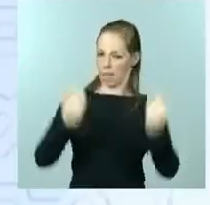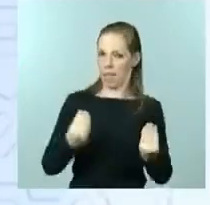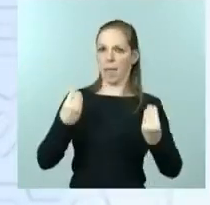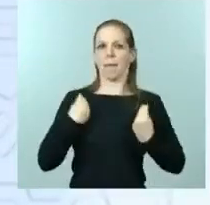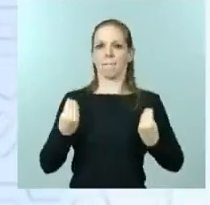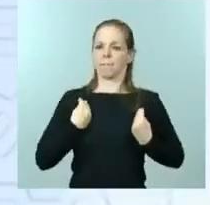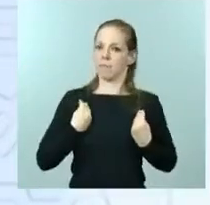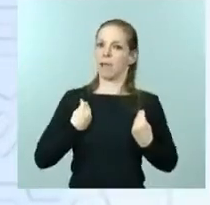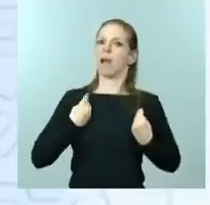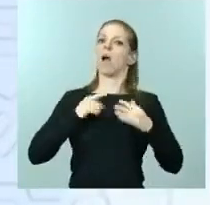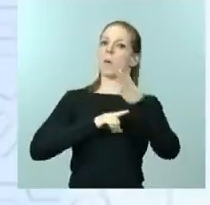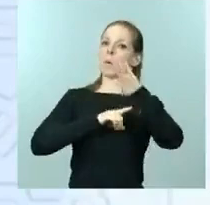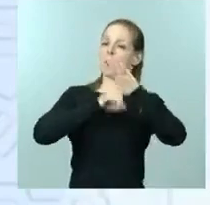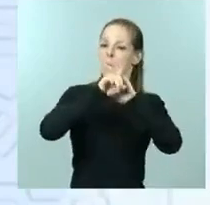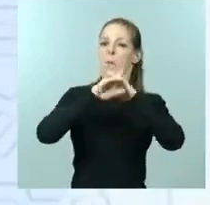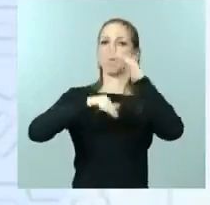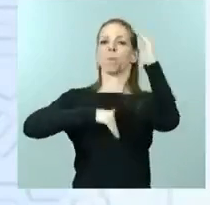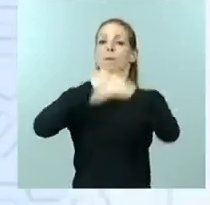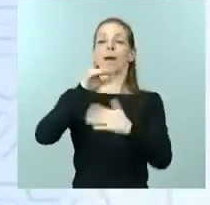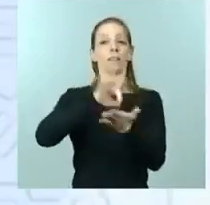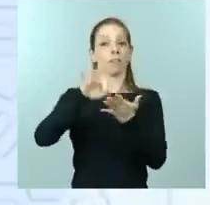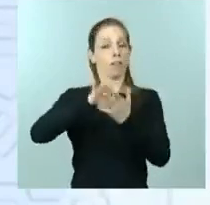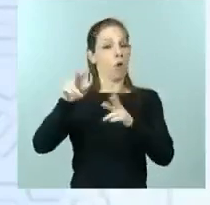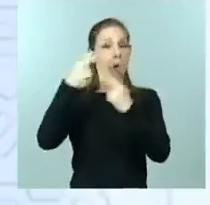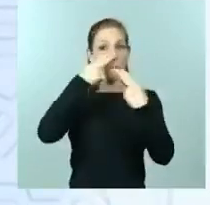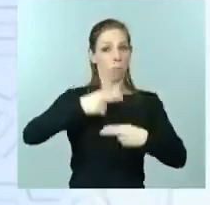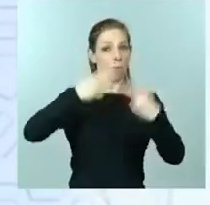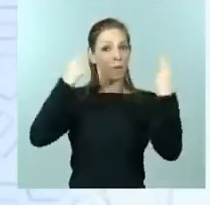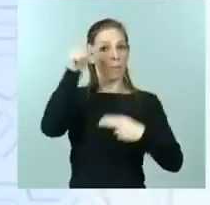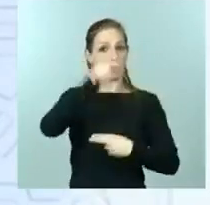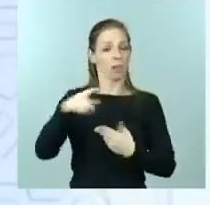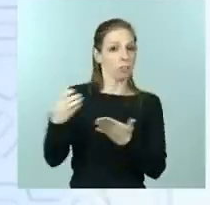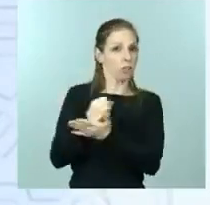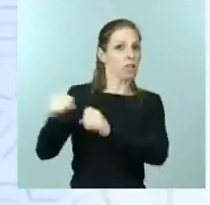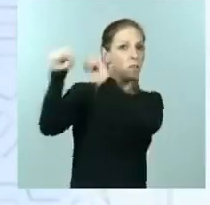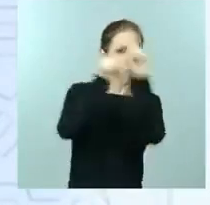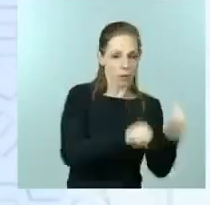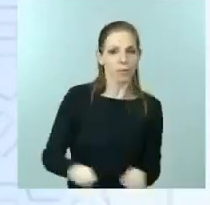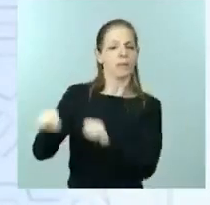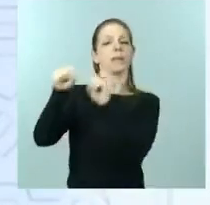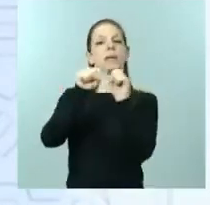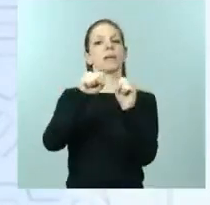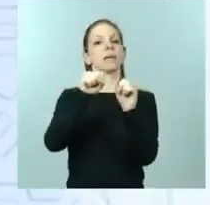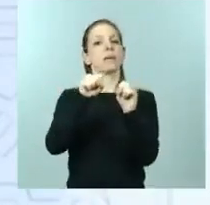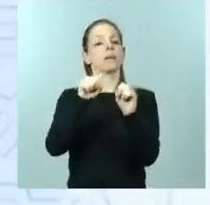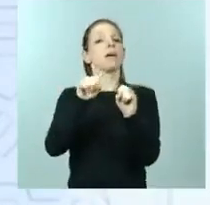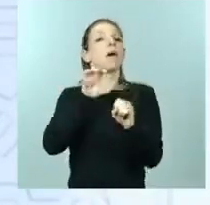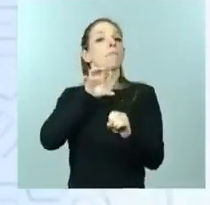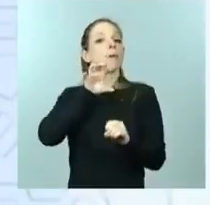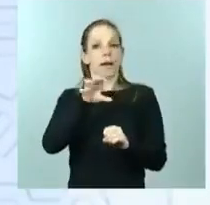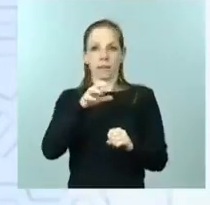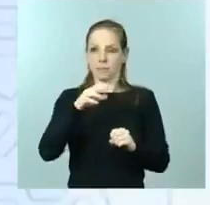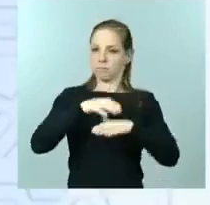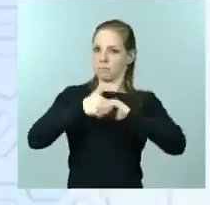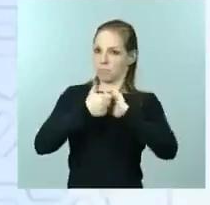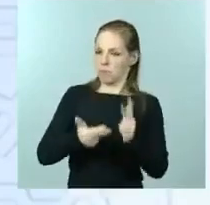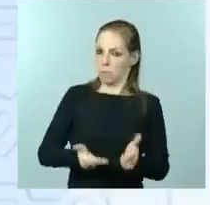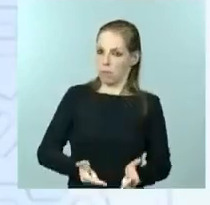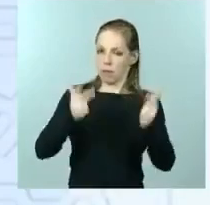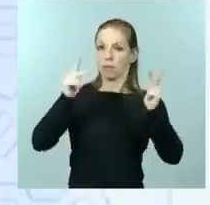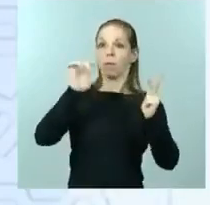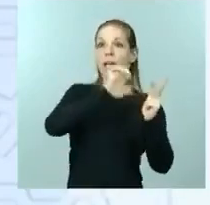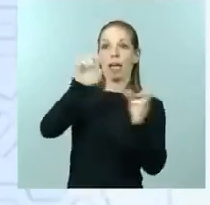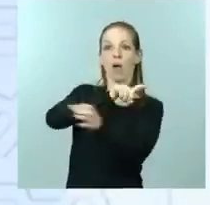servicios públicos que protegen a todos y construyen país. Un país democrático, un país europeo, de mujeres cada vez menos sujetas a